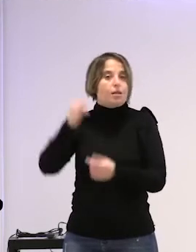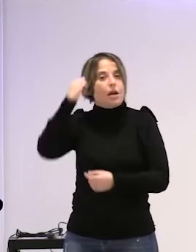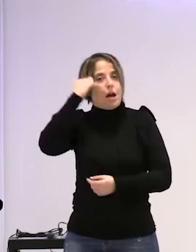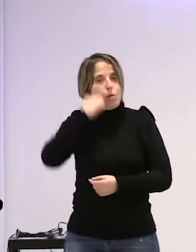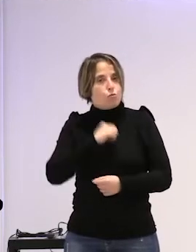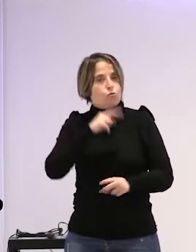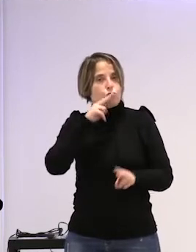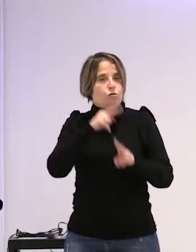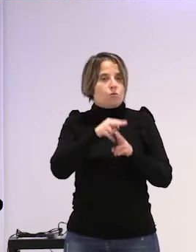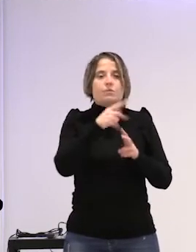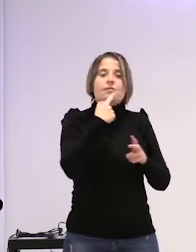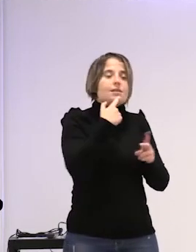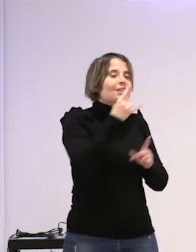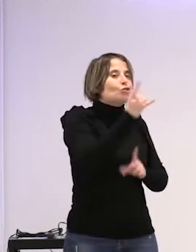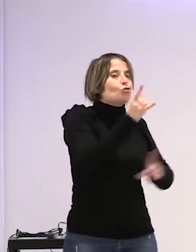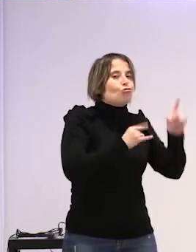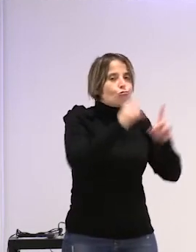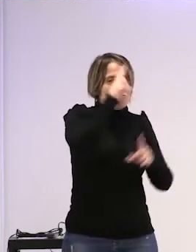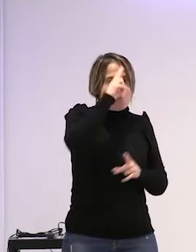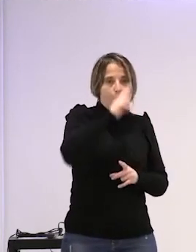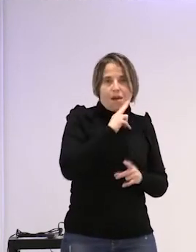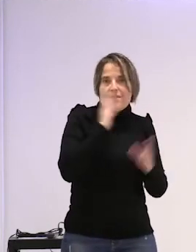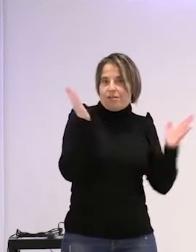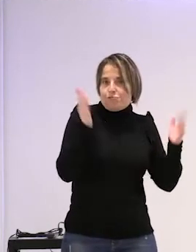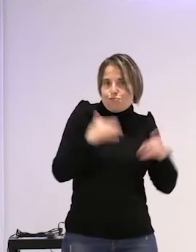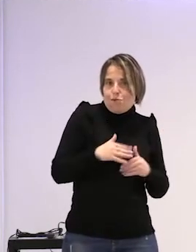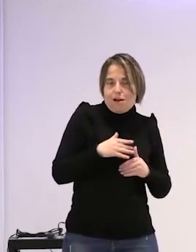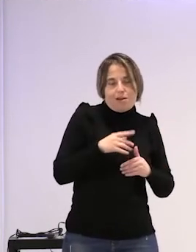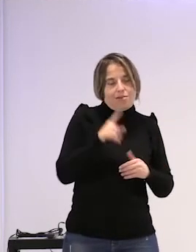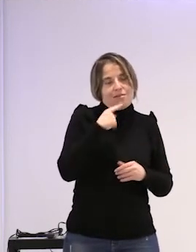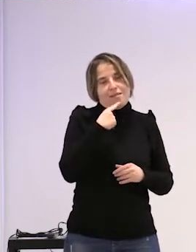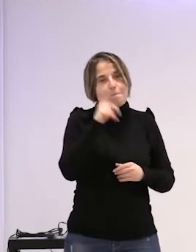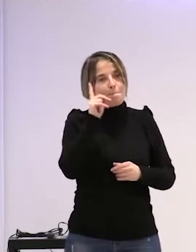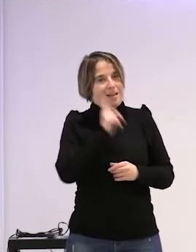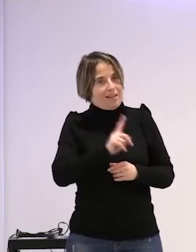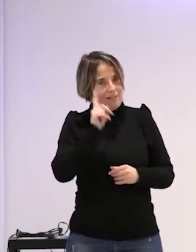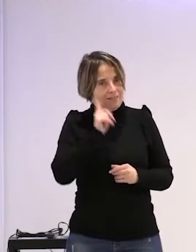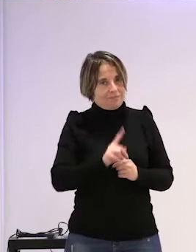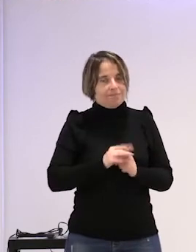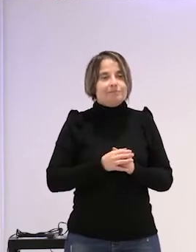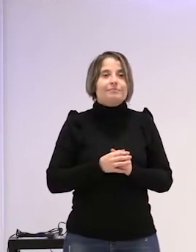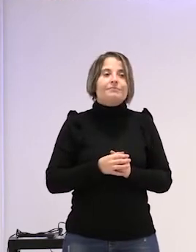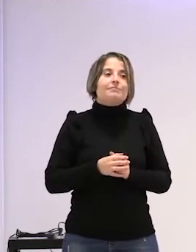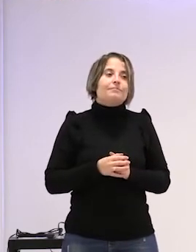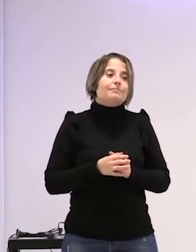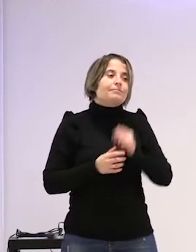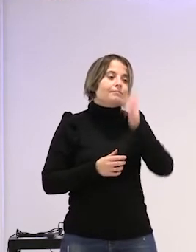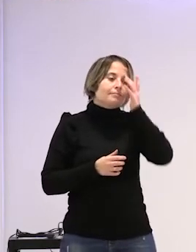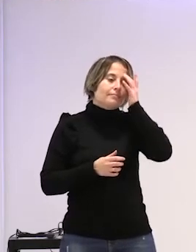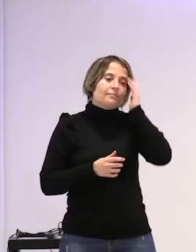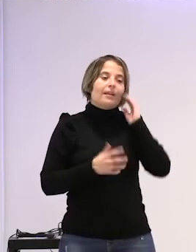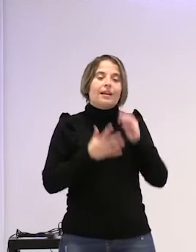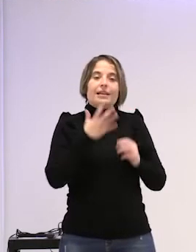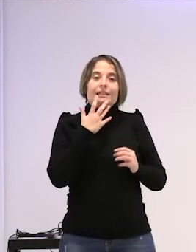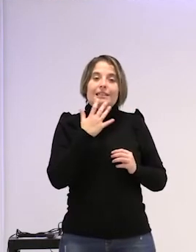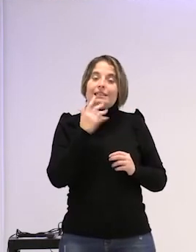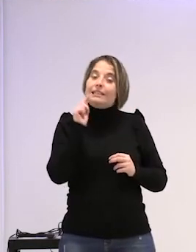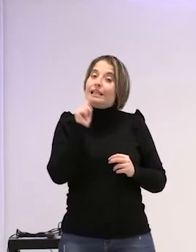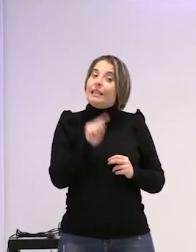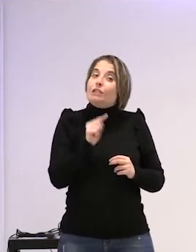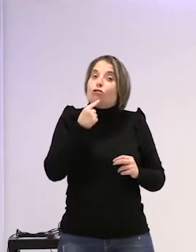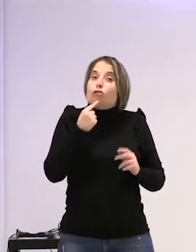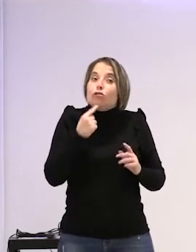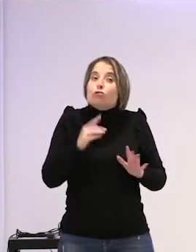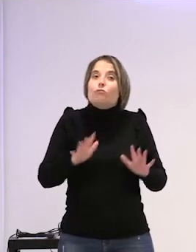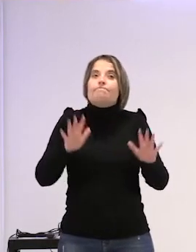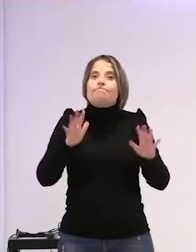por parte de los padres y si acaso esto hubiese sido posible decían